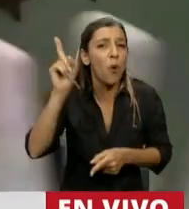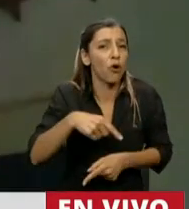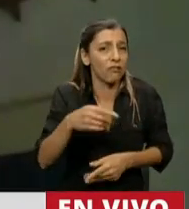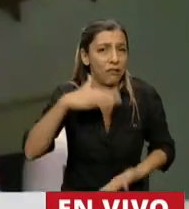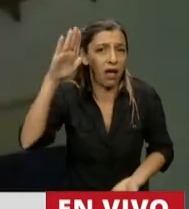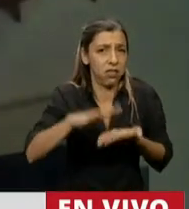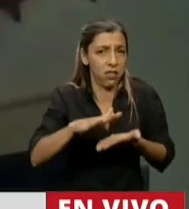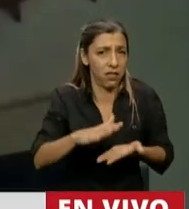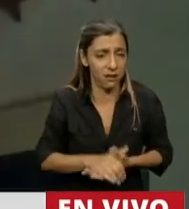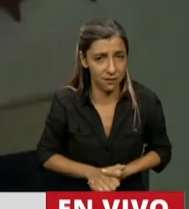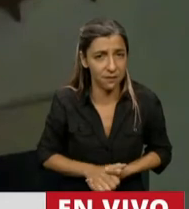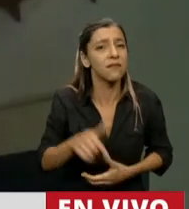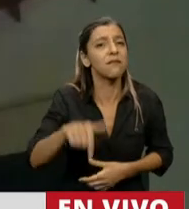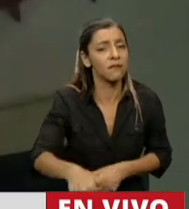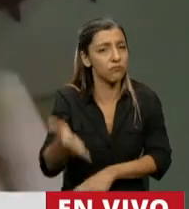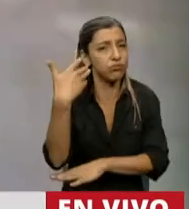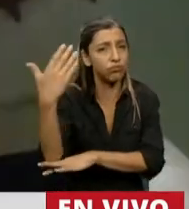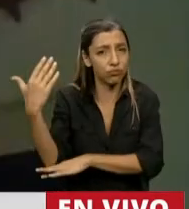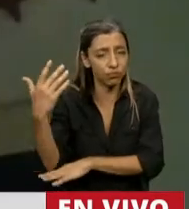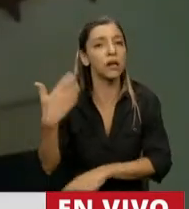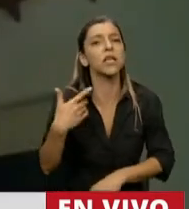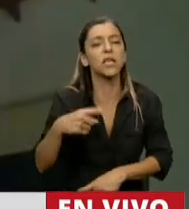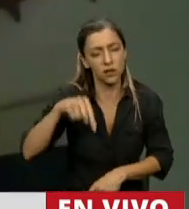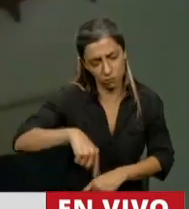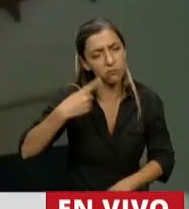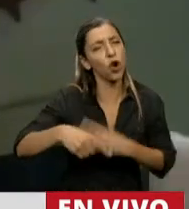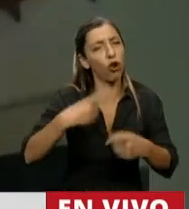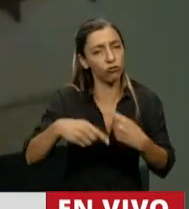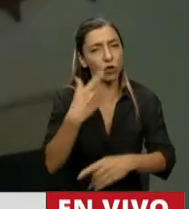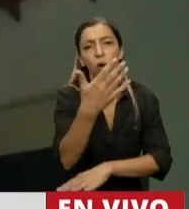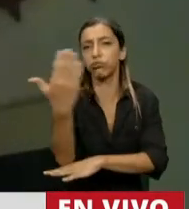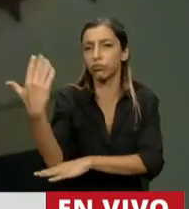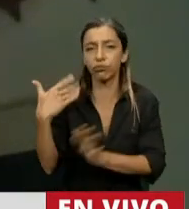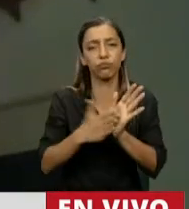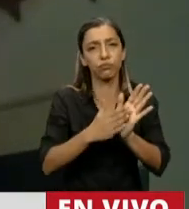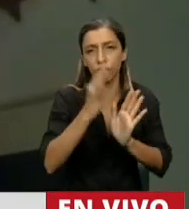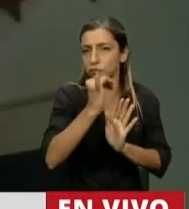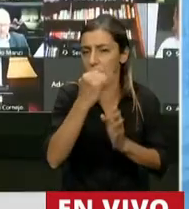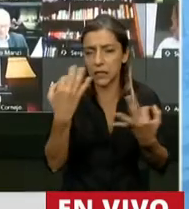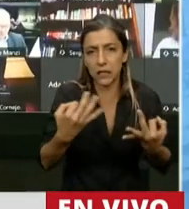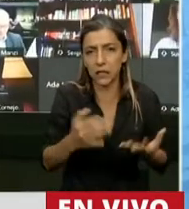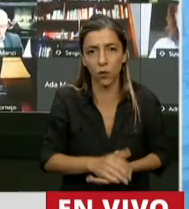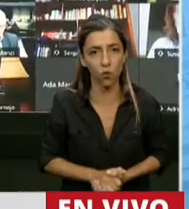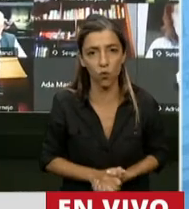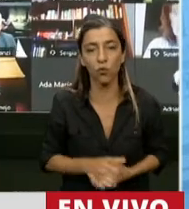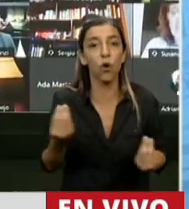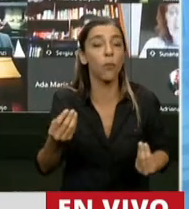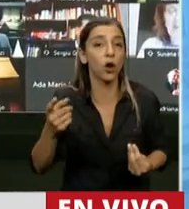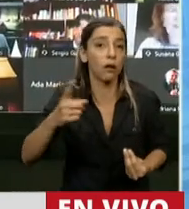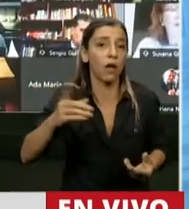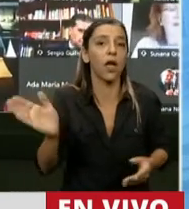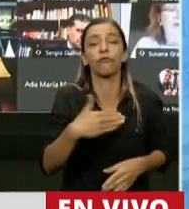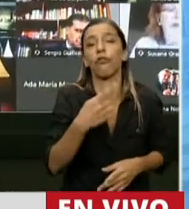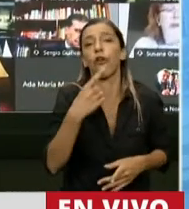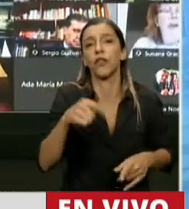acá se han escuchado voces y se van a seguir escuchando voces y argumentos seguramente fundados en que todo esto es